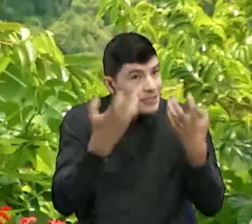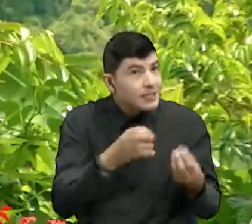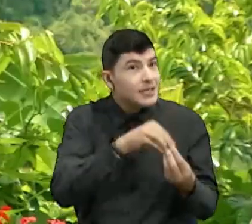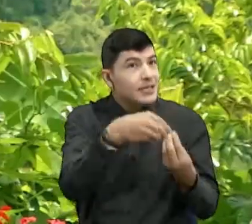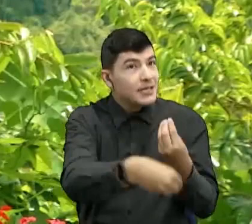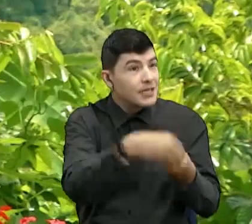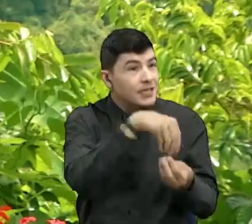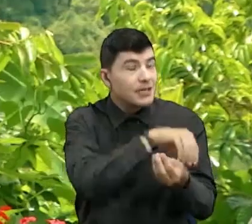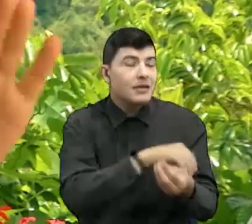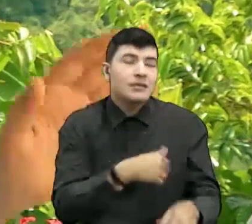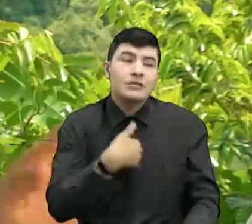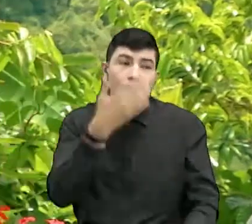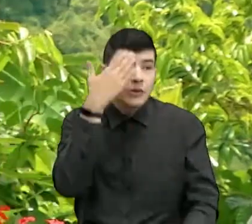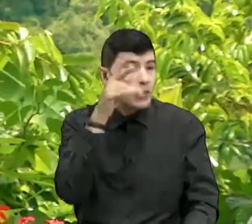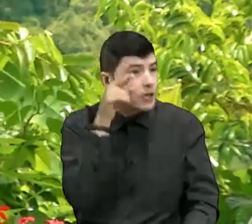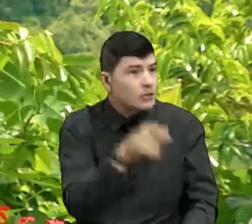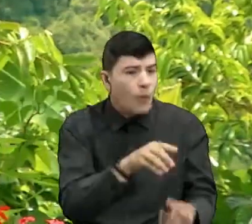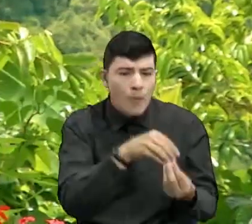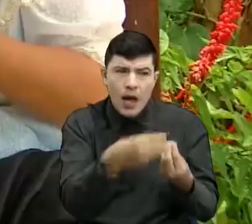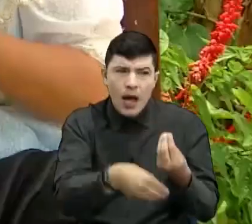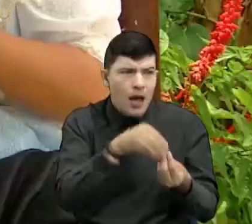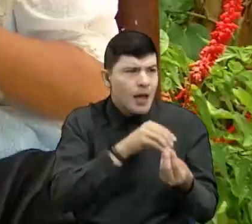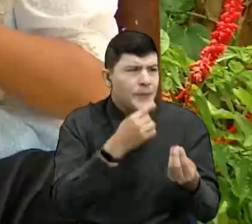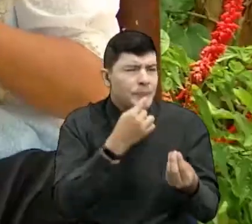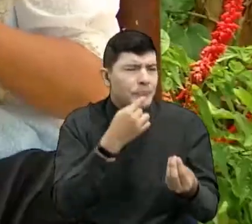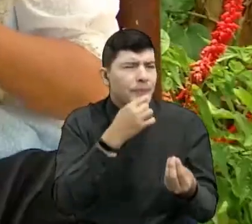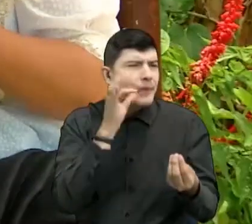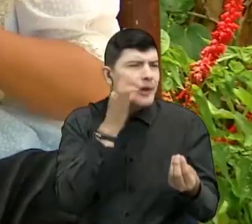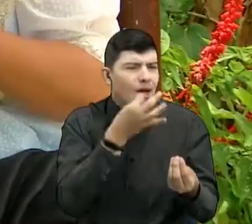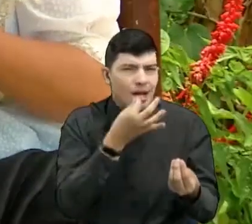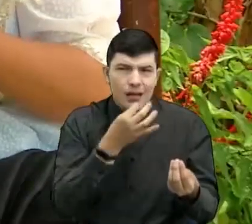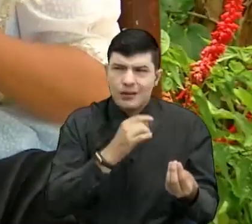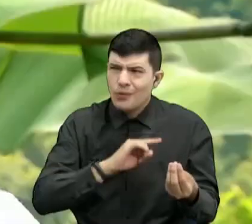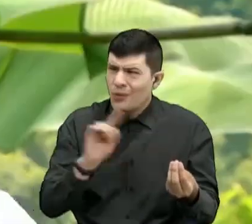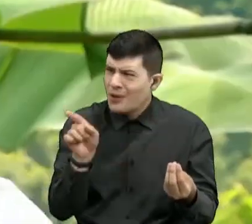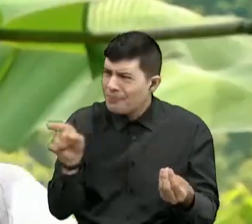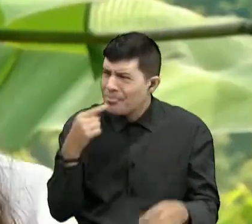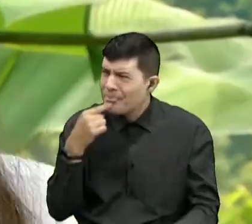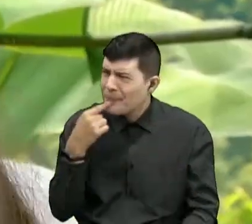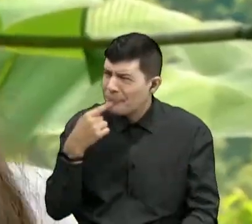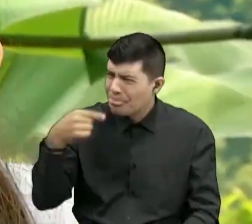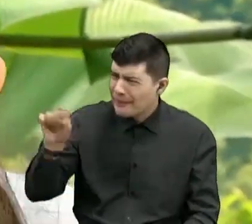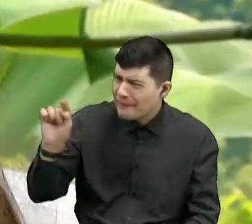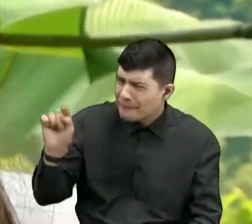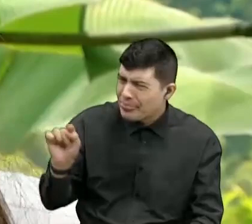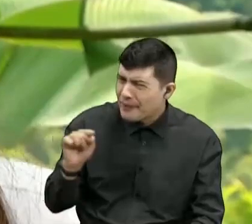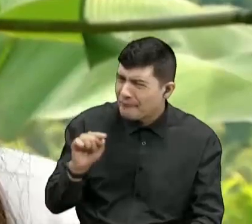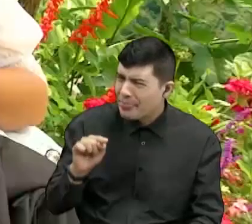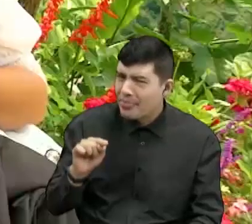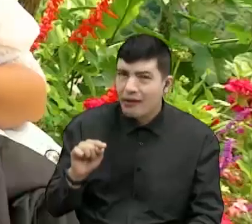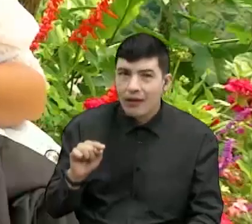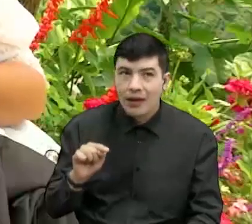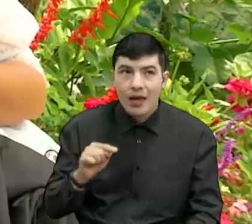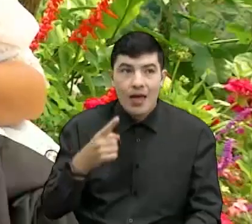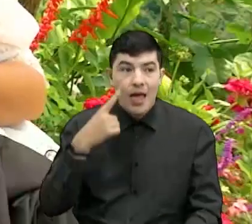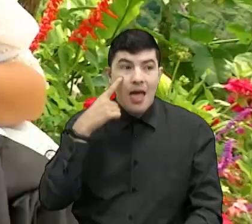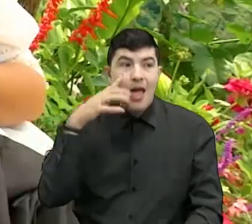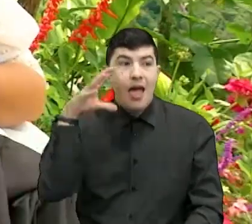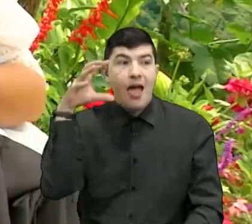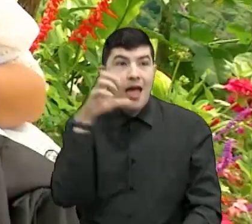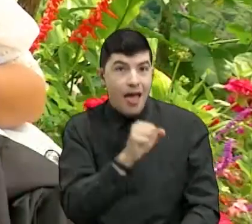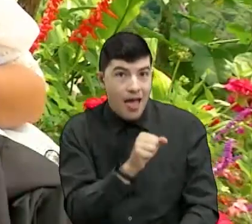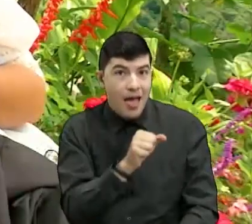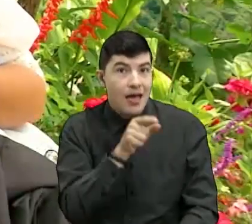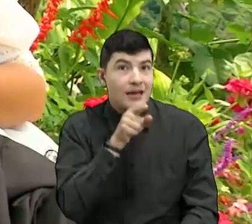Yo no sé, profe, pero este banana está delicioso. No, está insípido. ¿Se dieron cuenta? Ya la profe